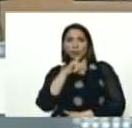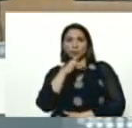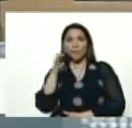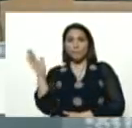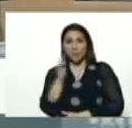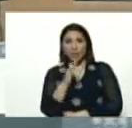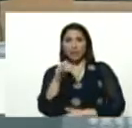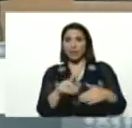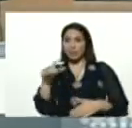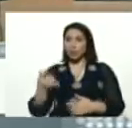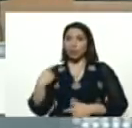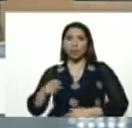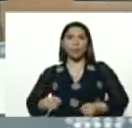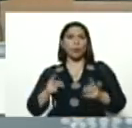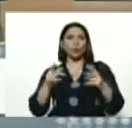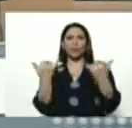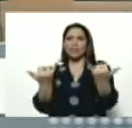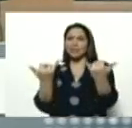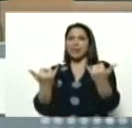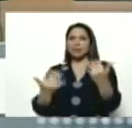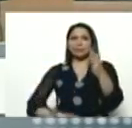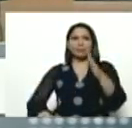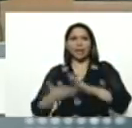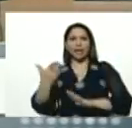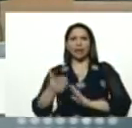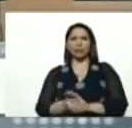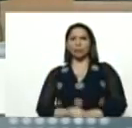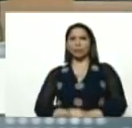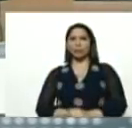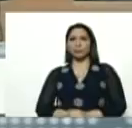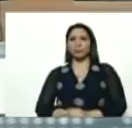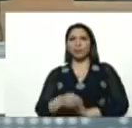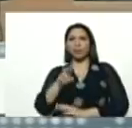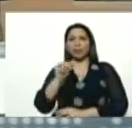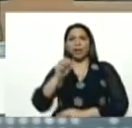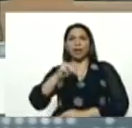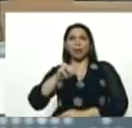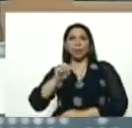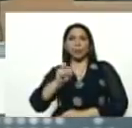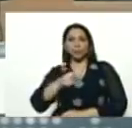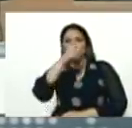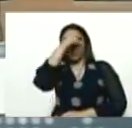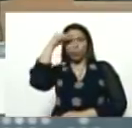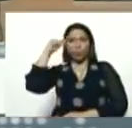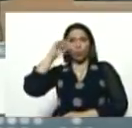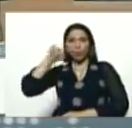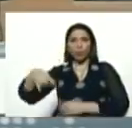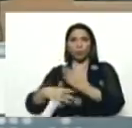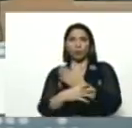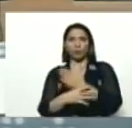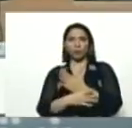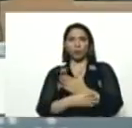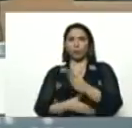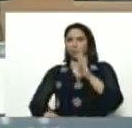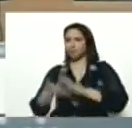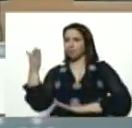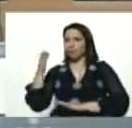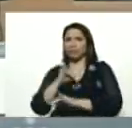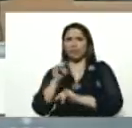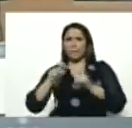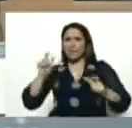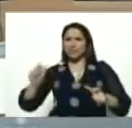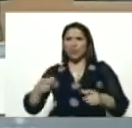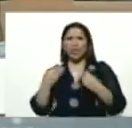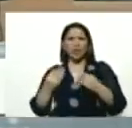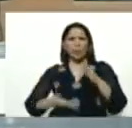y tenemos la oportunidad ya, de sacarnos de encima, a Ramos Alú, a Julio Borges, y a Guaidó, y la gente va a decir, ¿cómo es